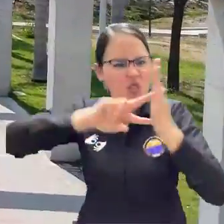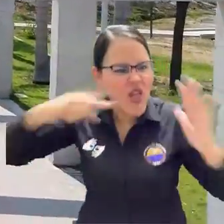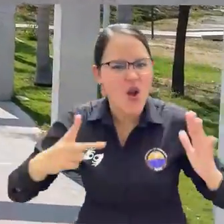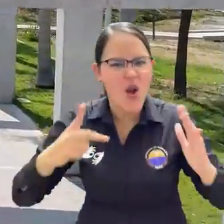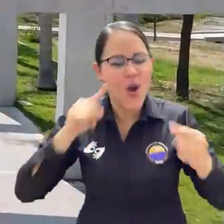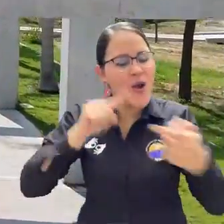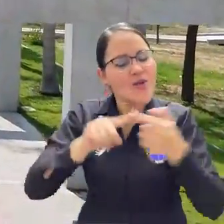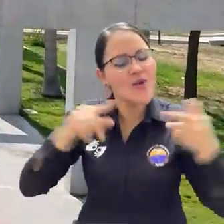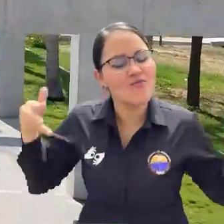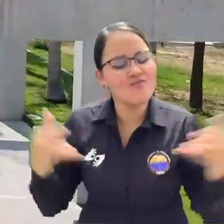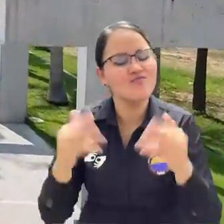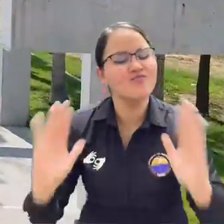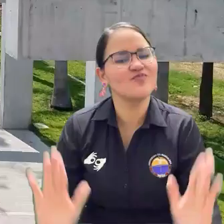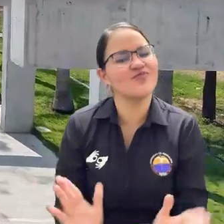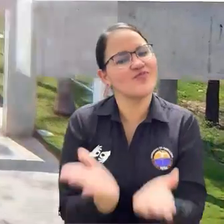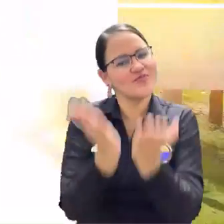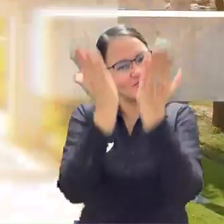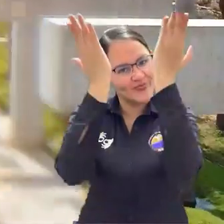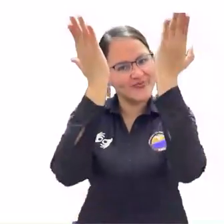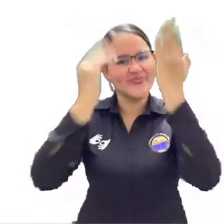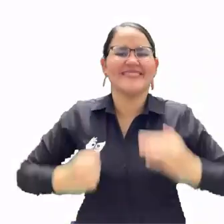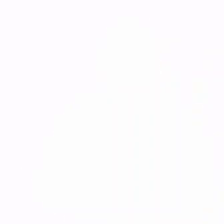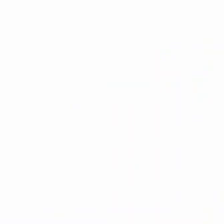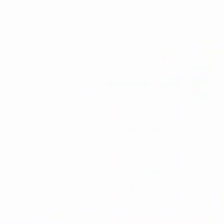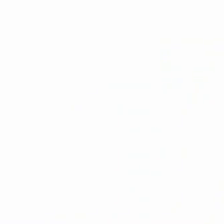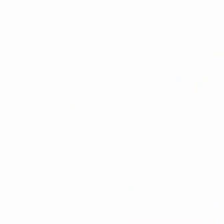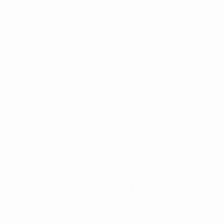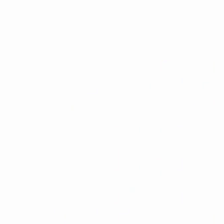y tecnológica en favor del territorio